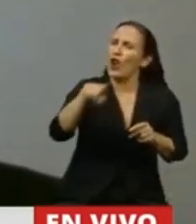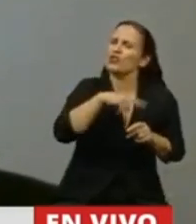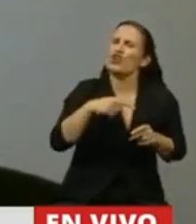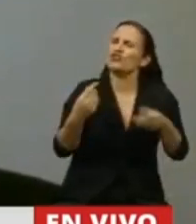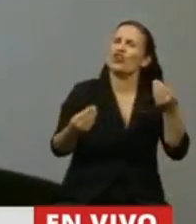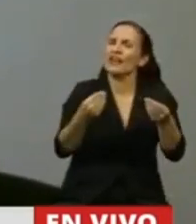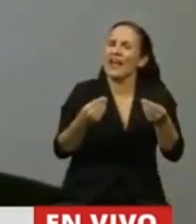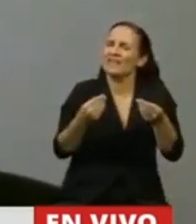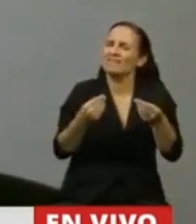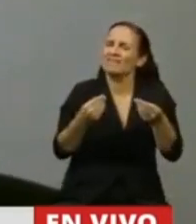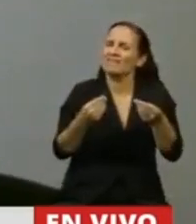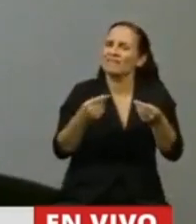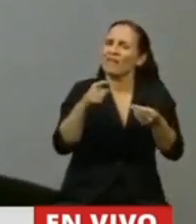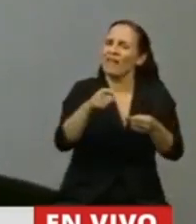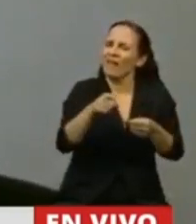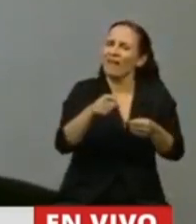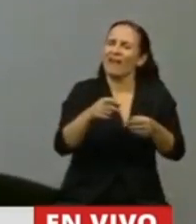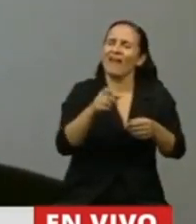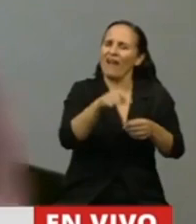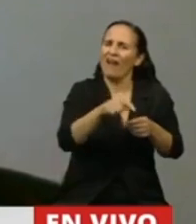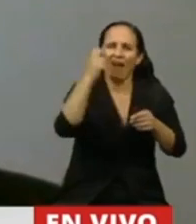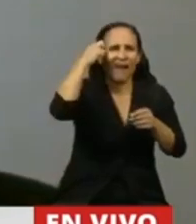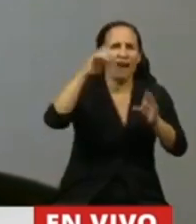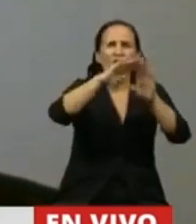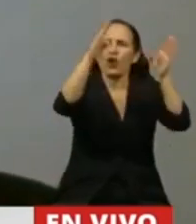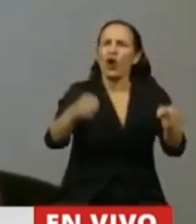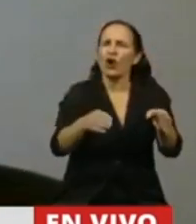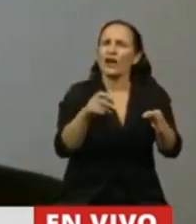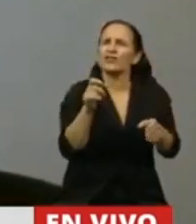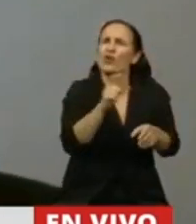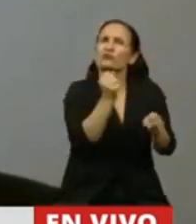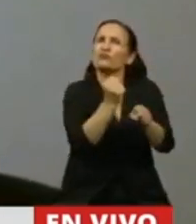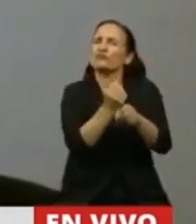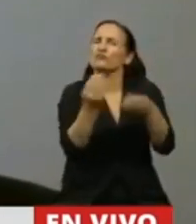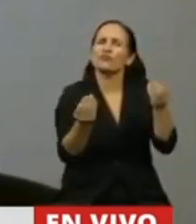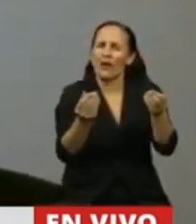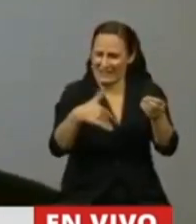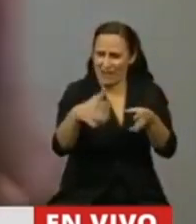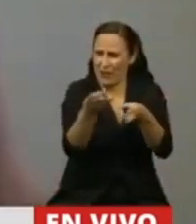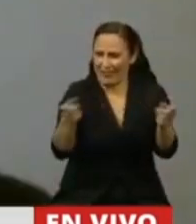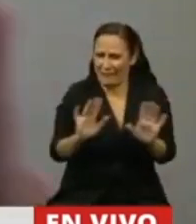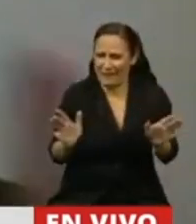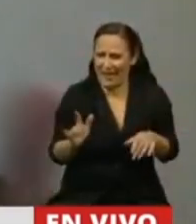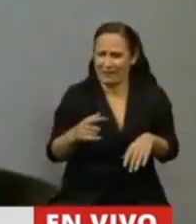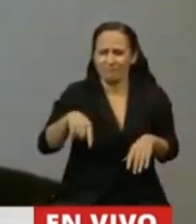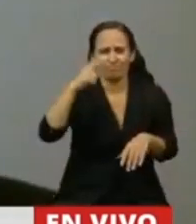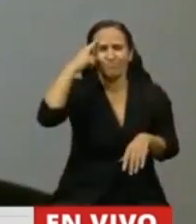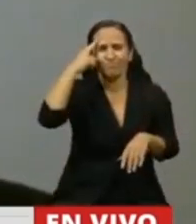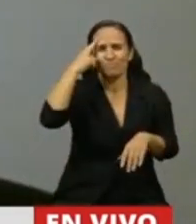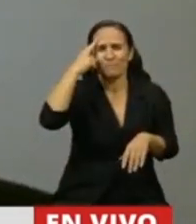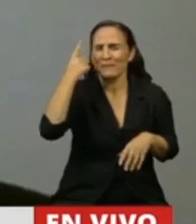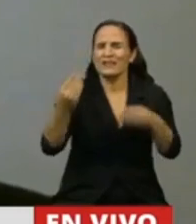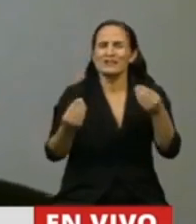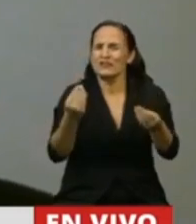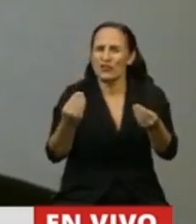atribuciones que este Congreso tiene. Pero además, con esto voy a terminar, porque creo que colisionan con